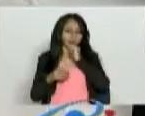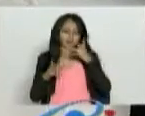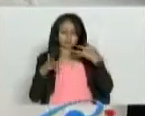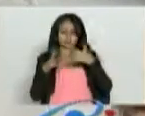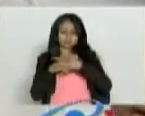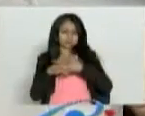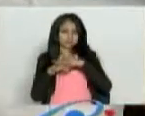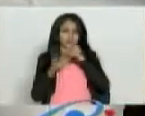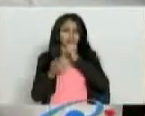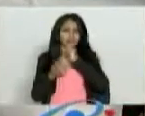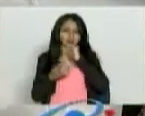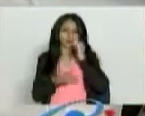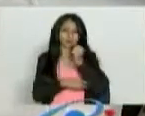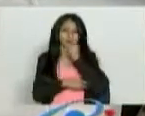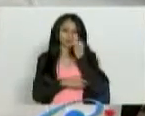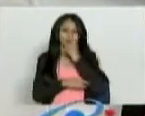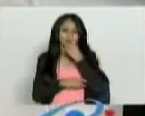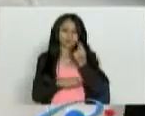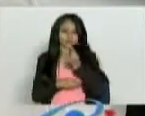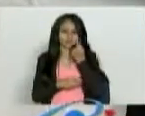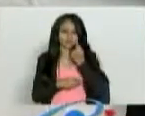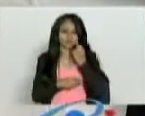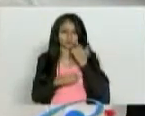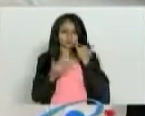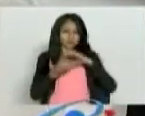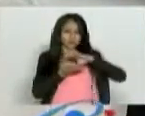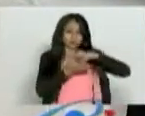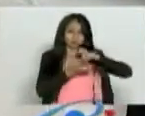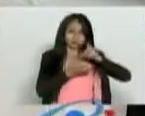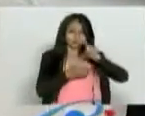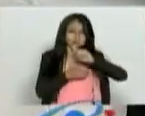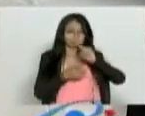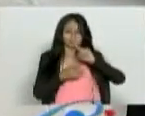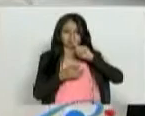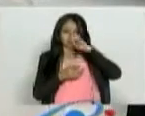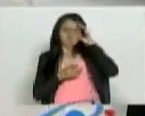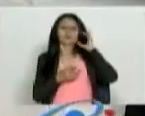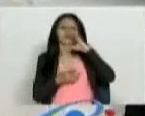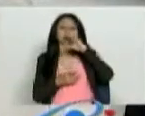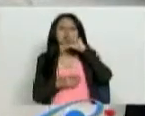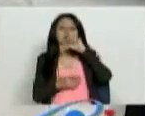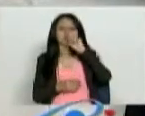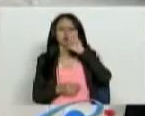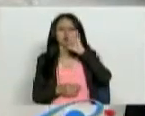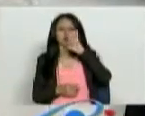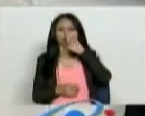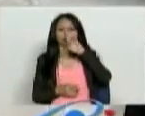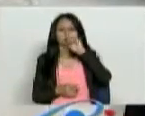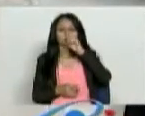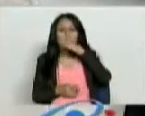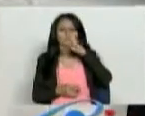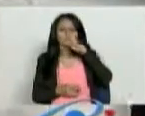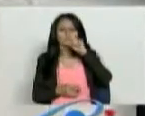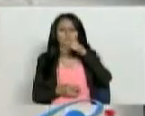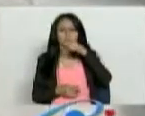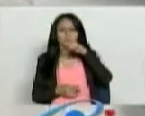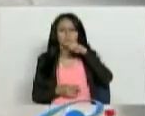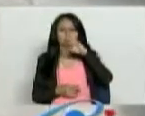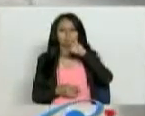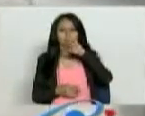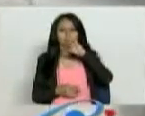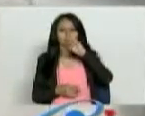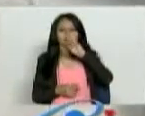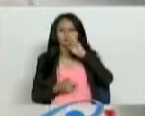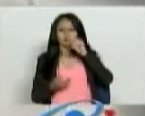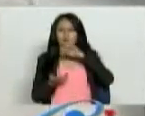una cosa, de la otra, de la otra, porque no se debe de combinar. El cloruro de magnesio es una sal. Yo les voy dar un ejemplo. La